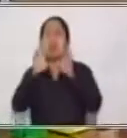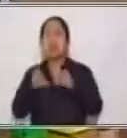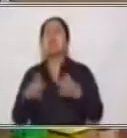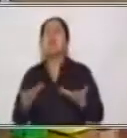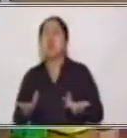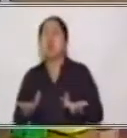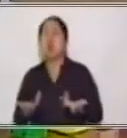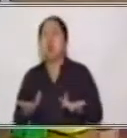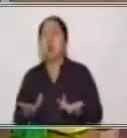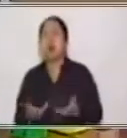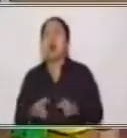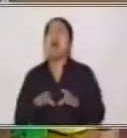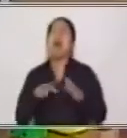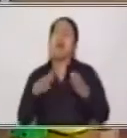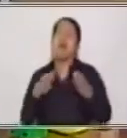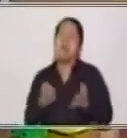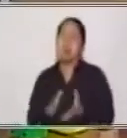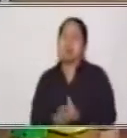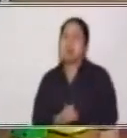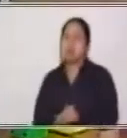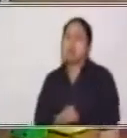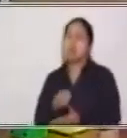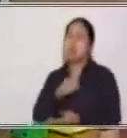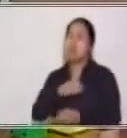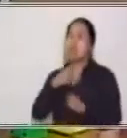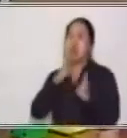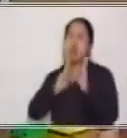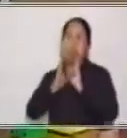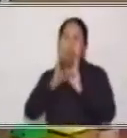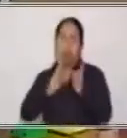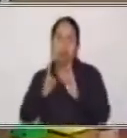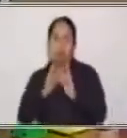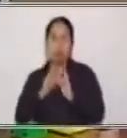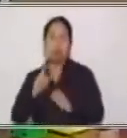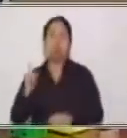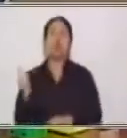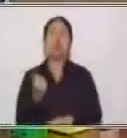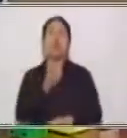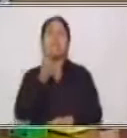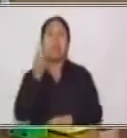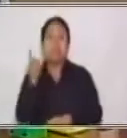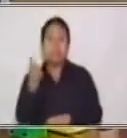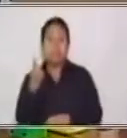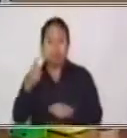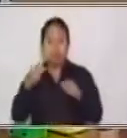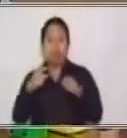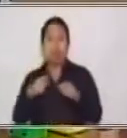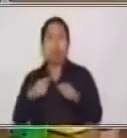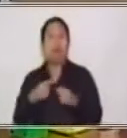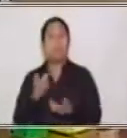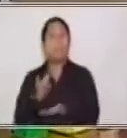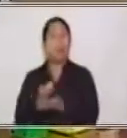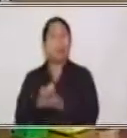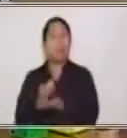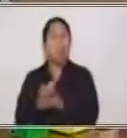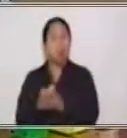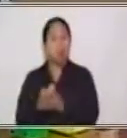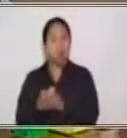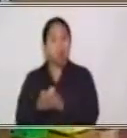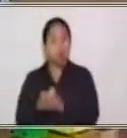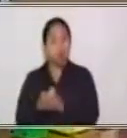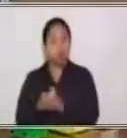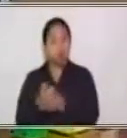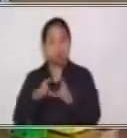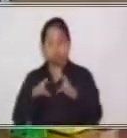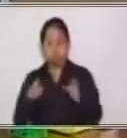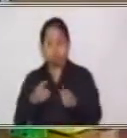hablando. Quiero que hablemos de una vez cuál fue la primera moneda de Guatemala. Bueno, surge el quetzal